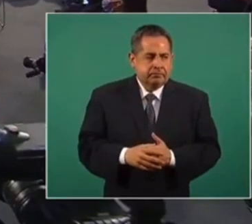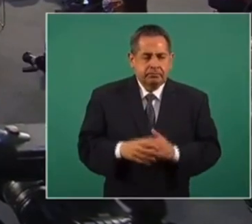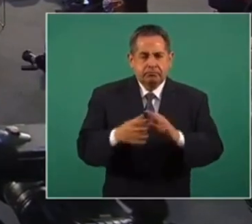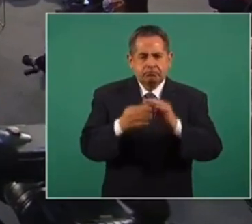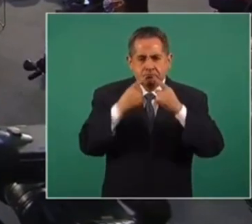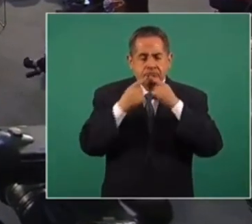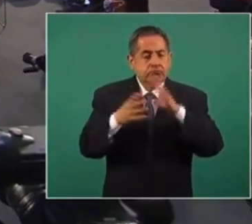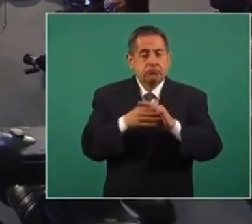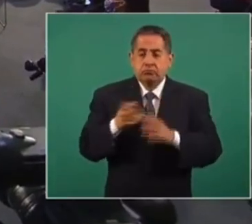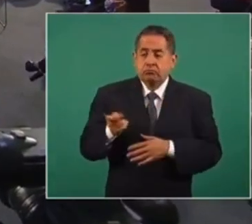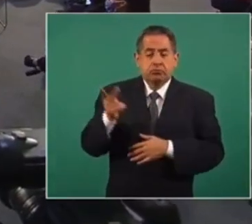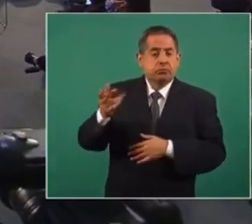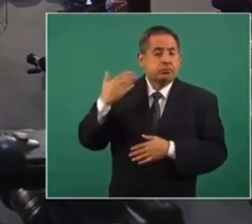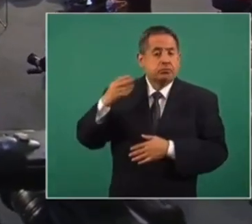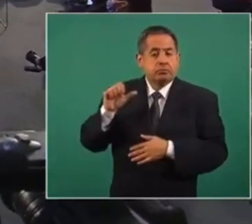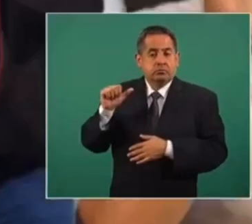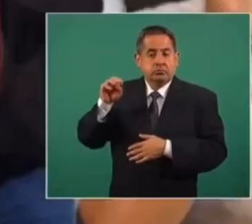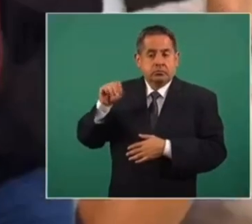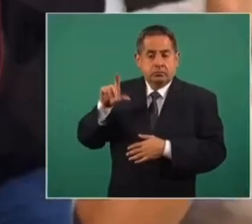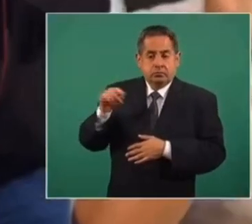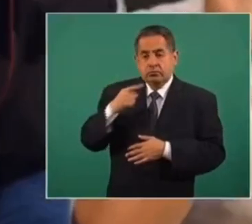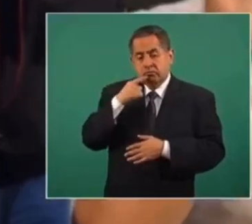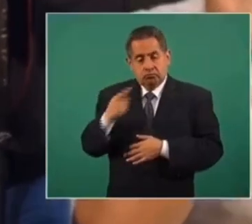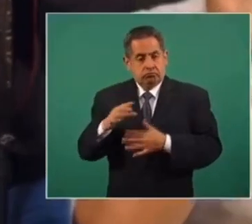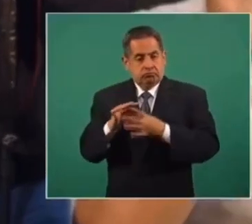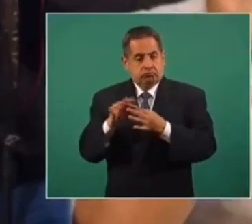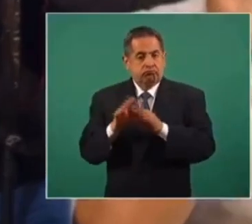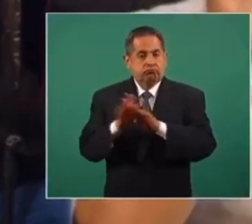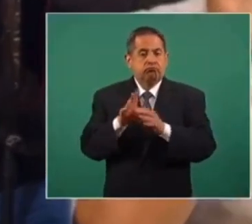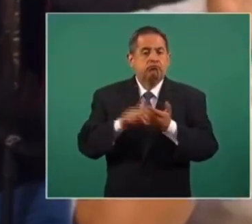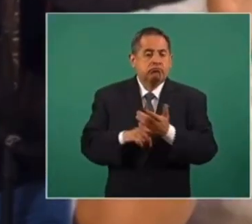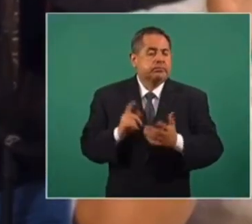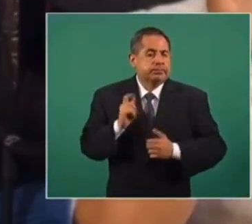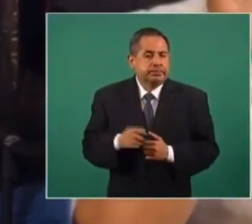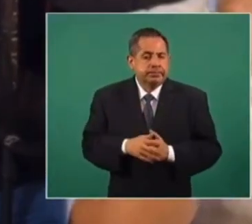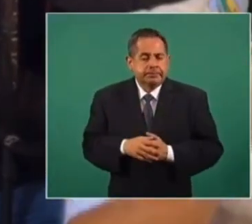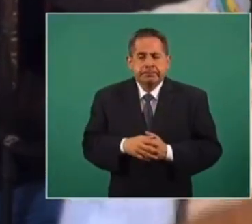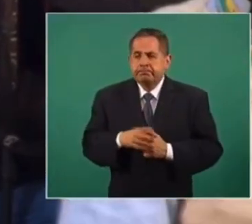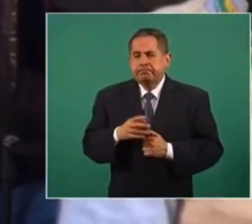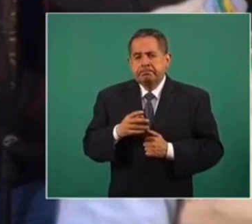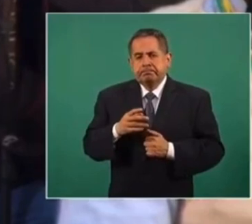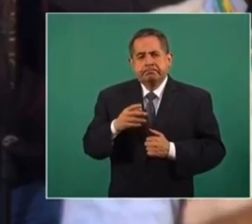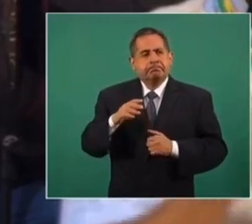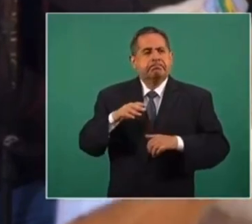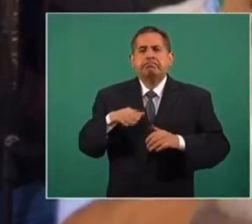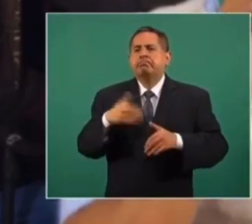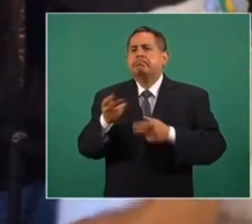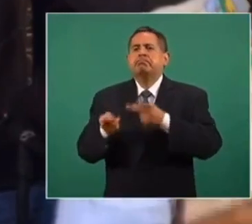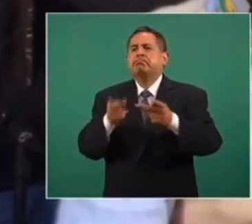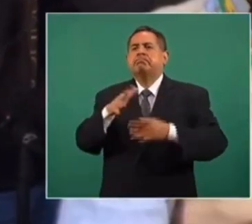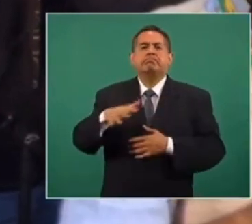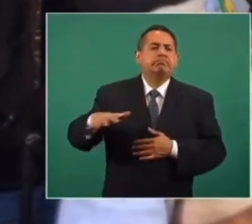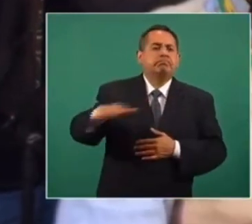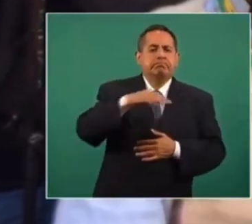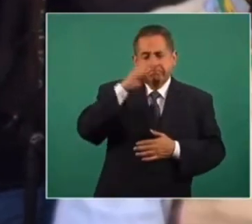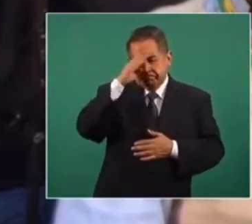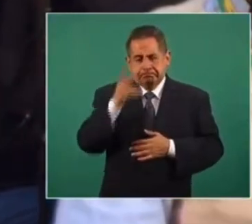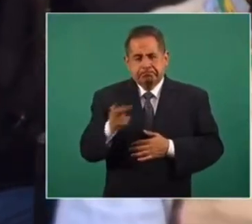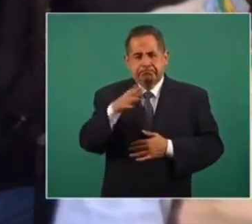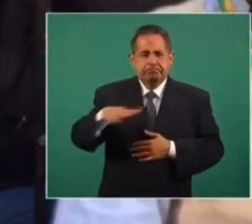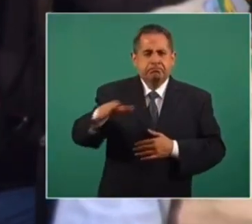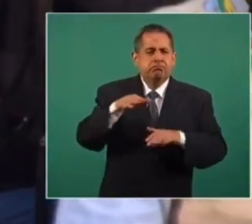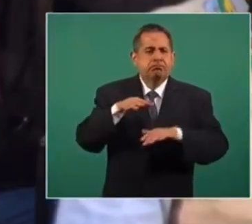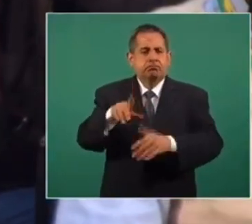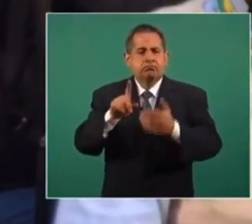Andrés Manuel López Obrador había mencionado que precisamente iba a haber una consulta para saber qué podría pasar con el